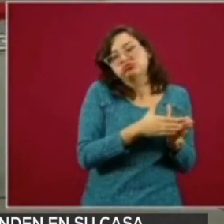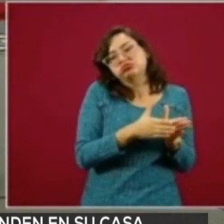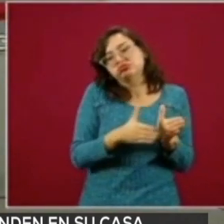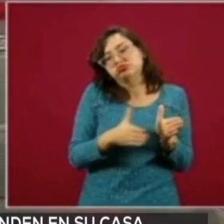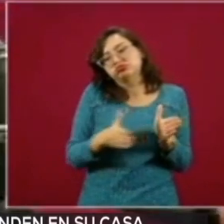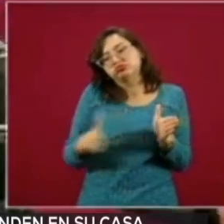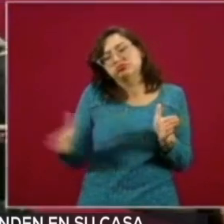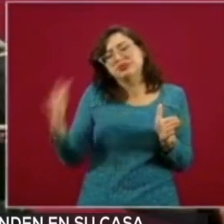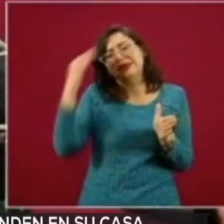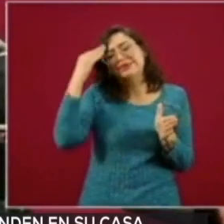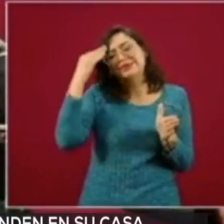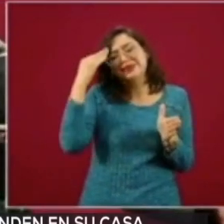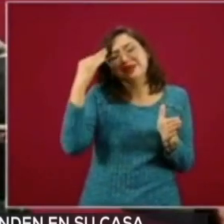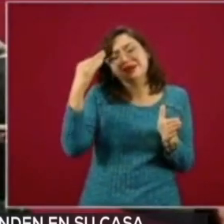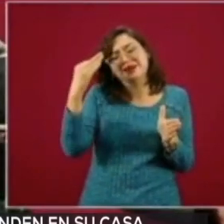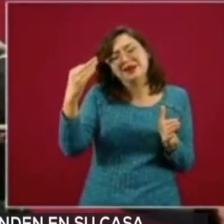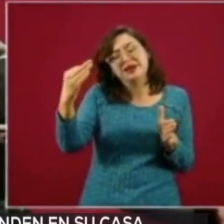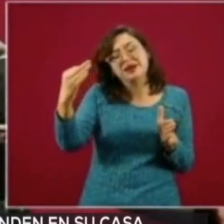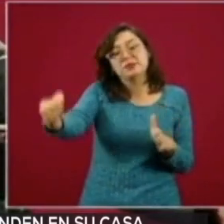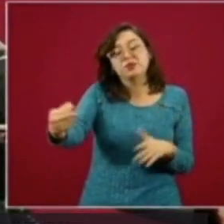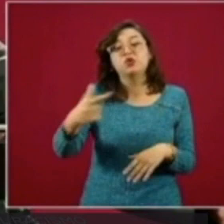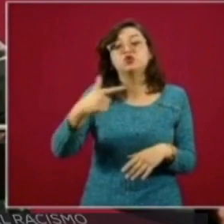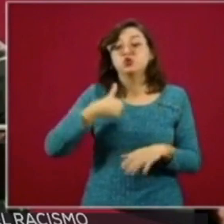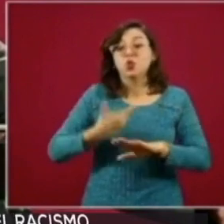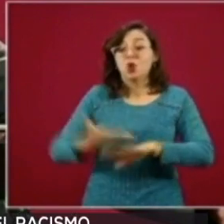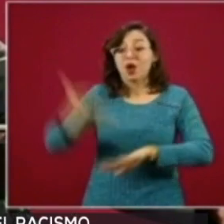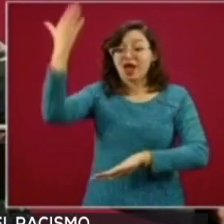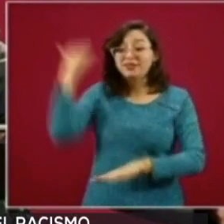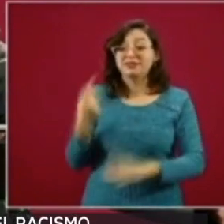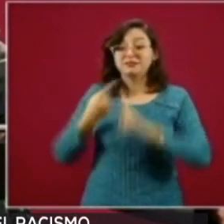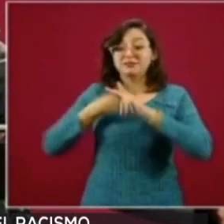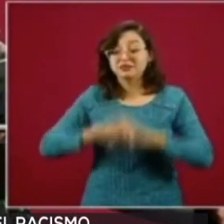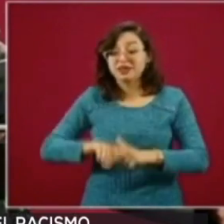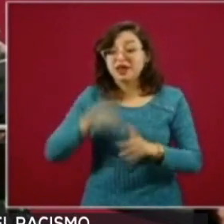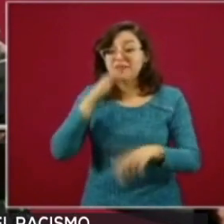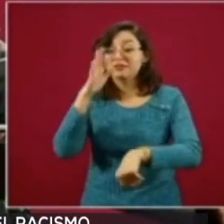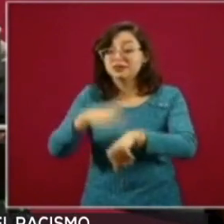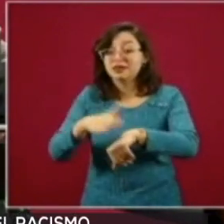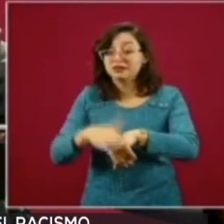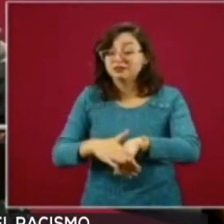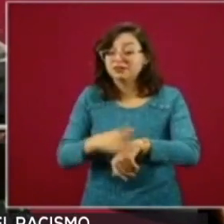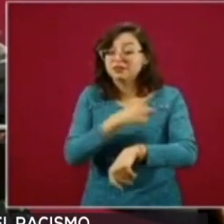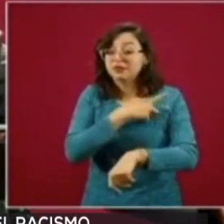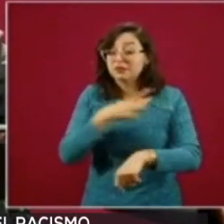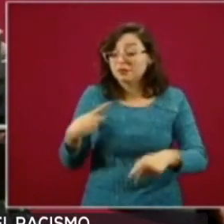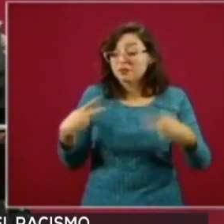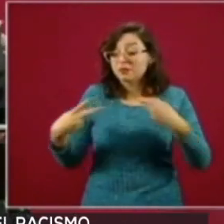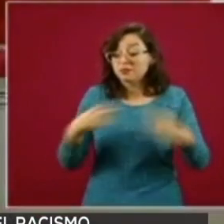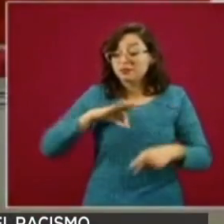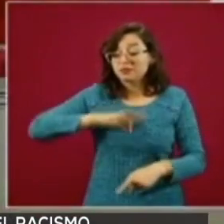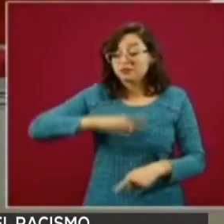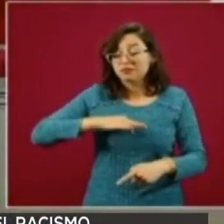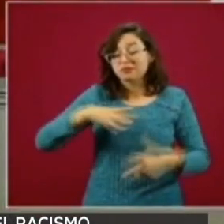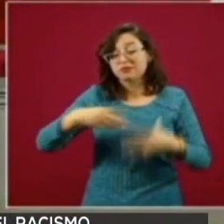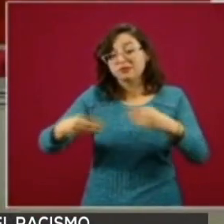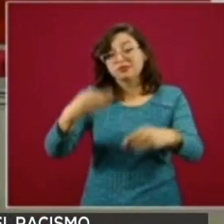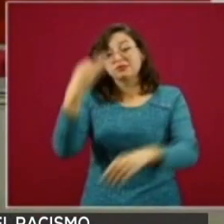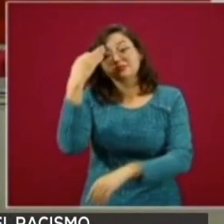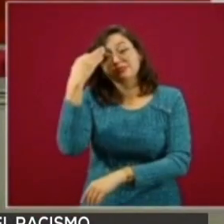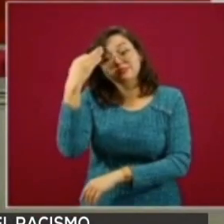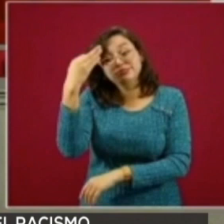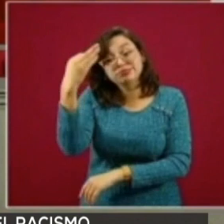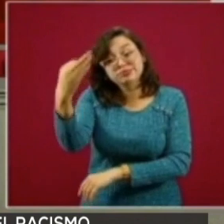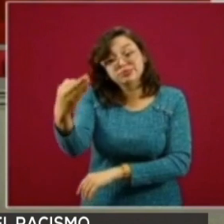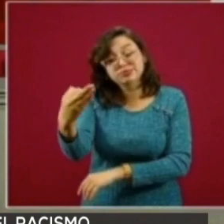Y recordarán que hace mucho tiempo yo dije, preparémonos para una epidemia larga. Y hablé de septiembre,